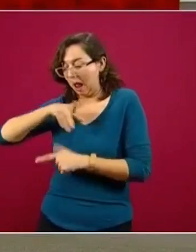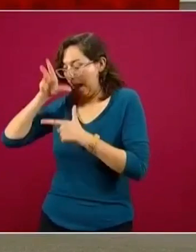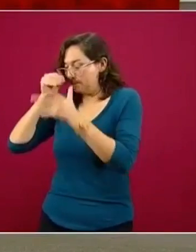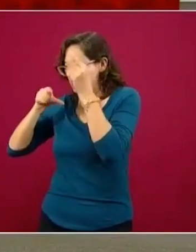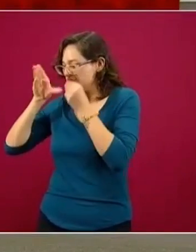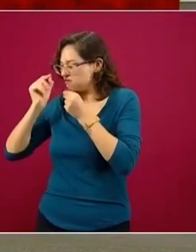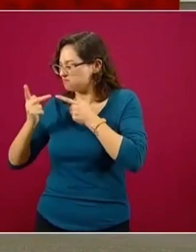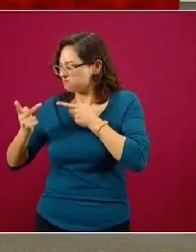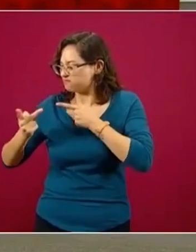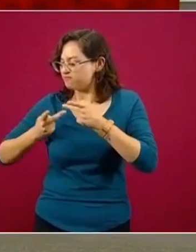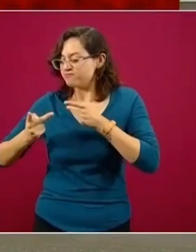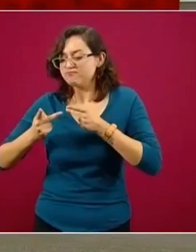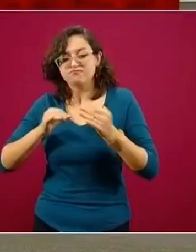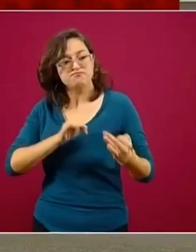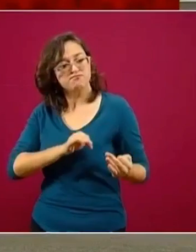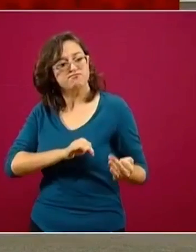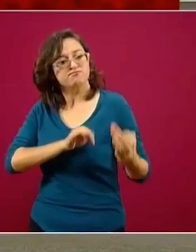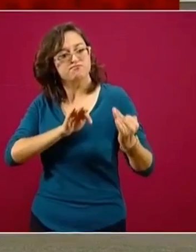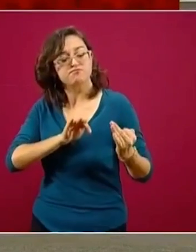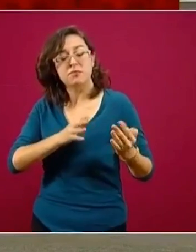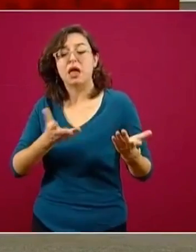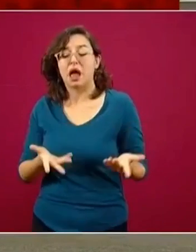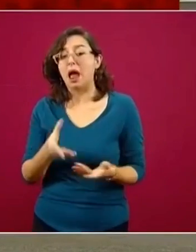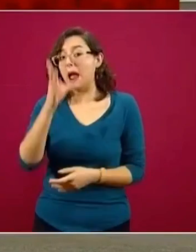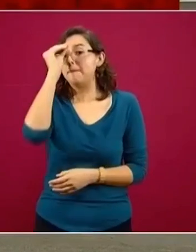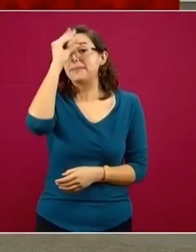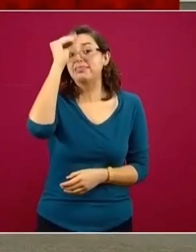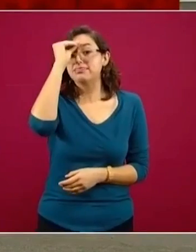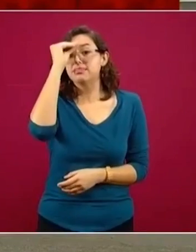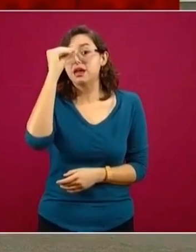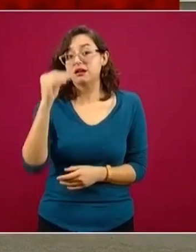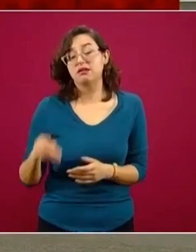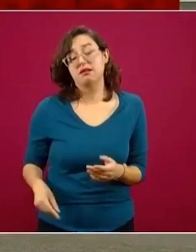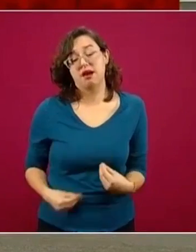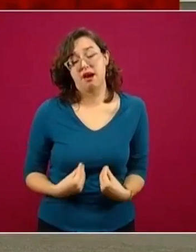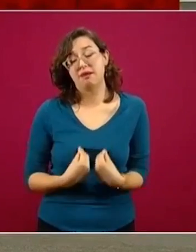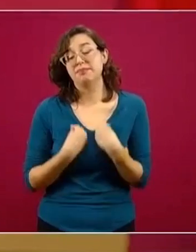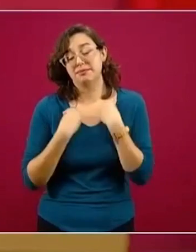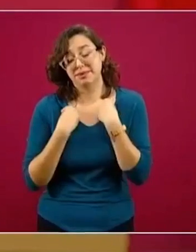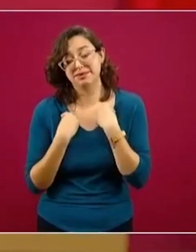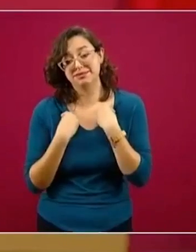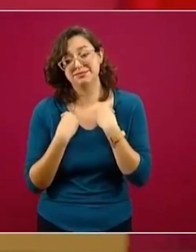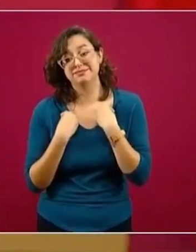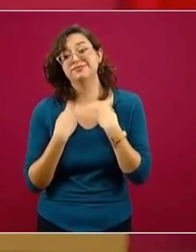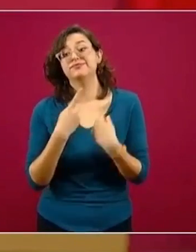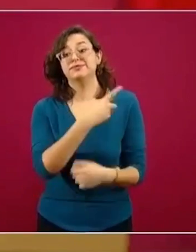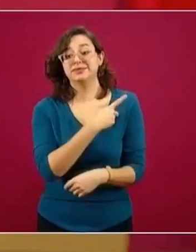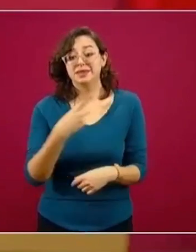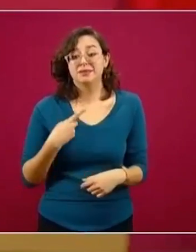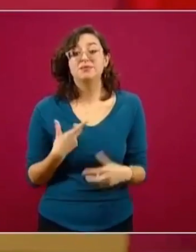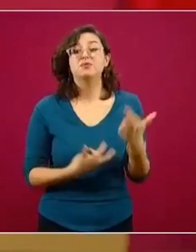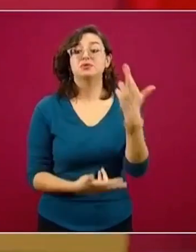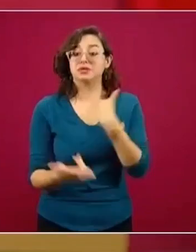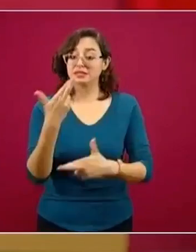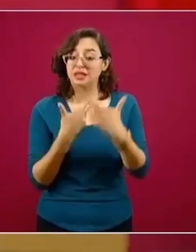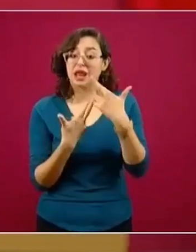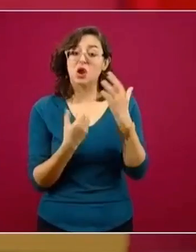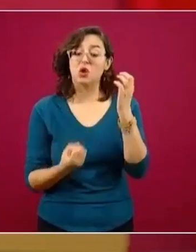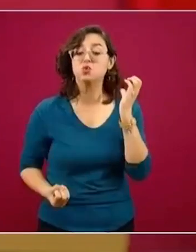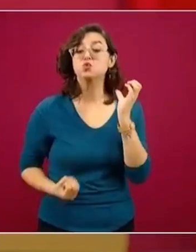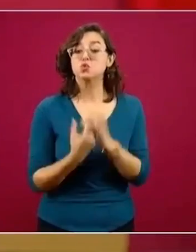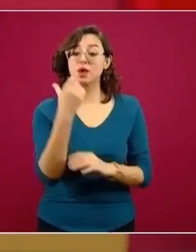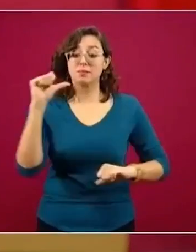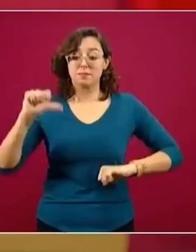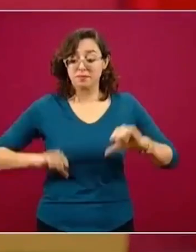la preparación implica que sepamos vivir y convivir con el virus, que regresemos a nuestra nueva realidad, que